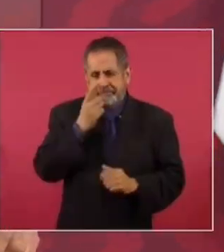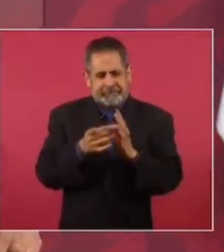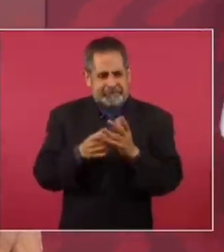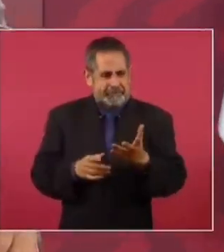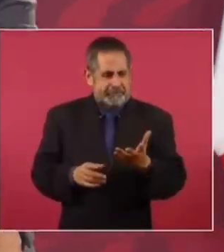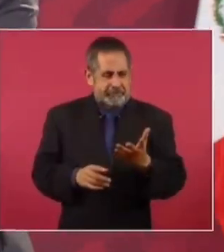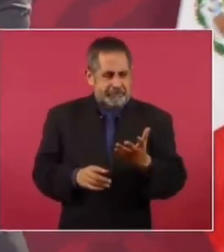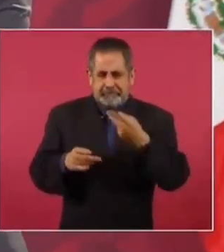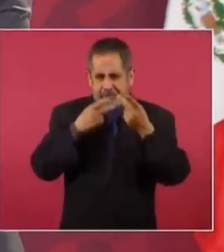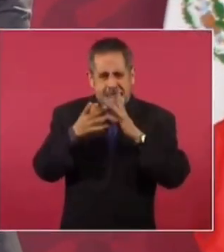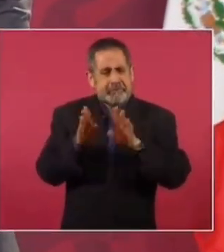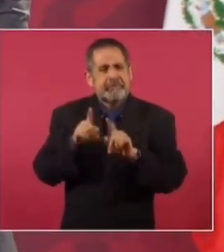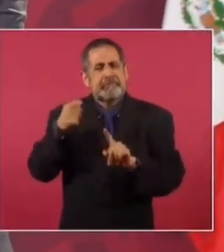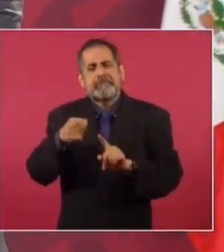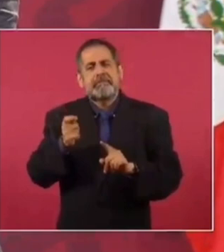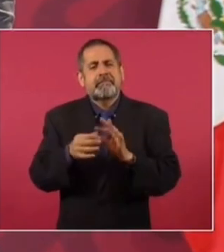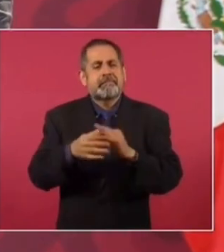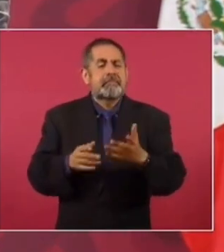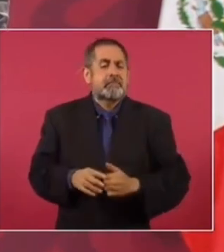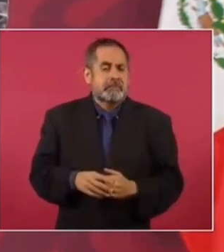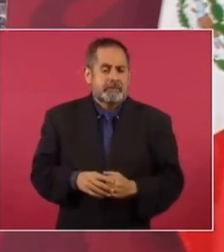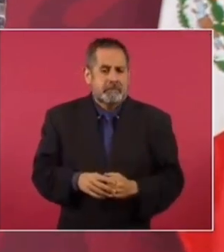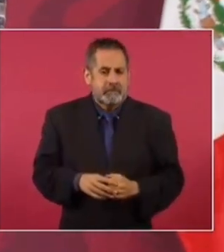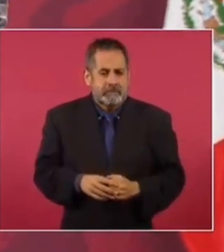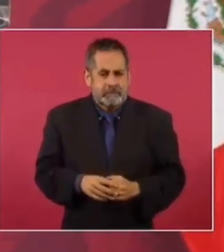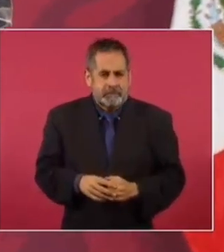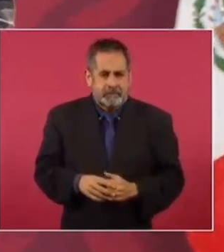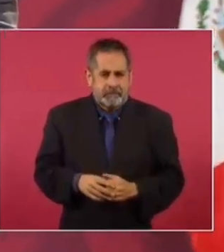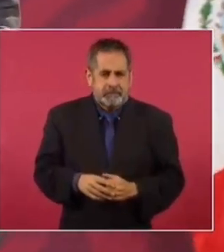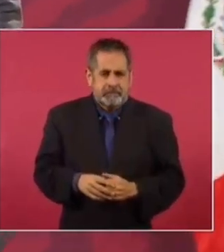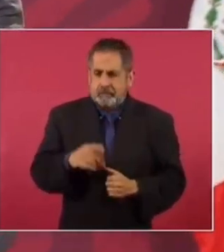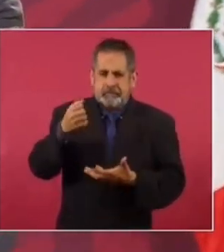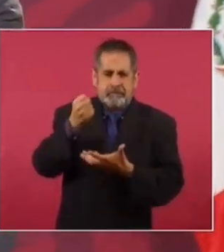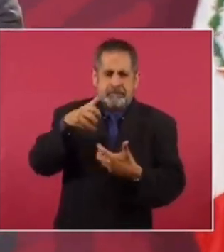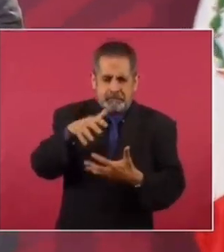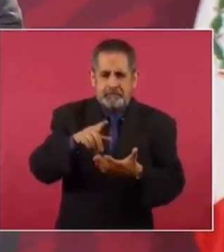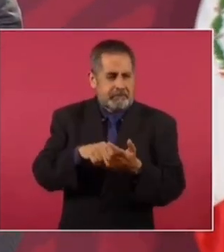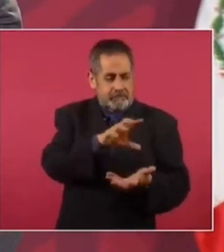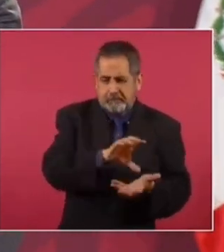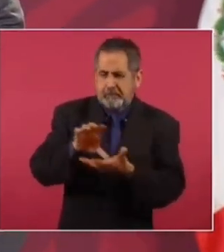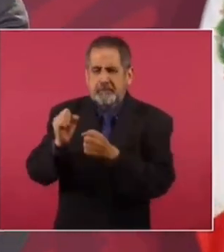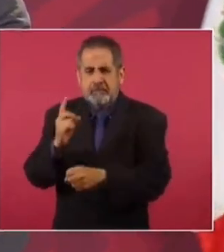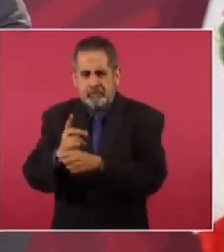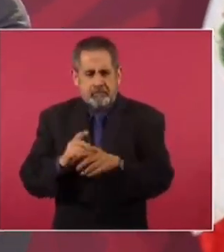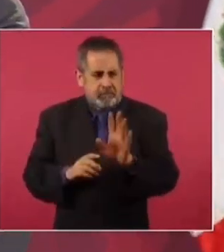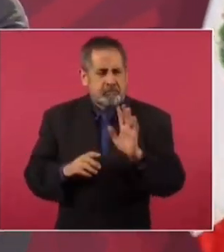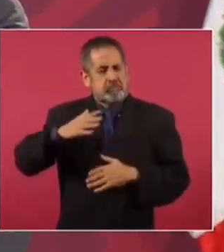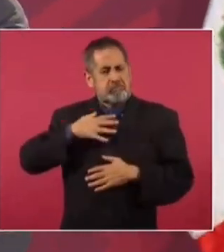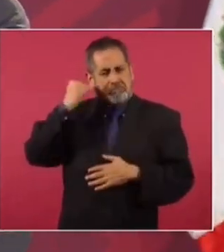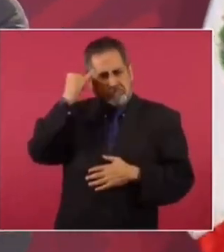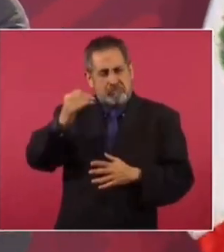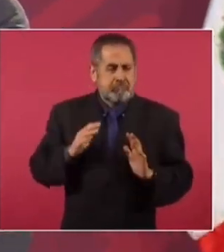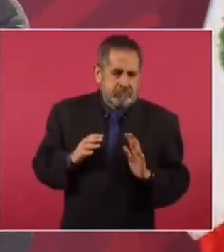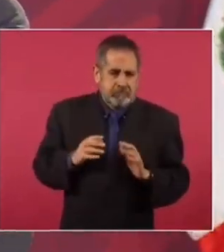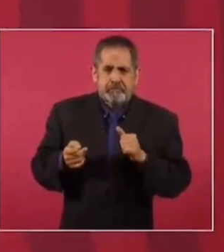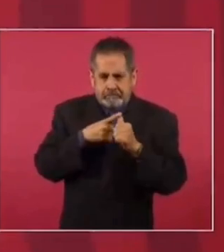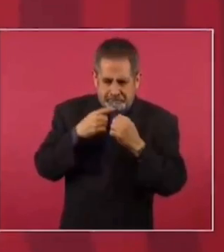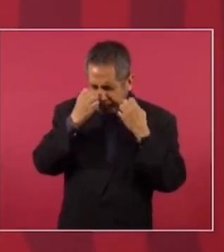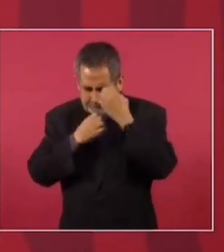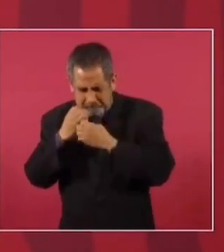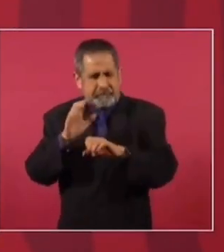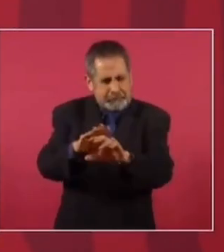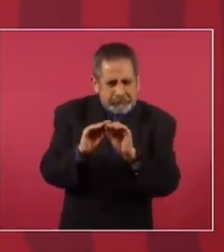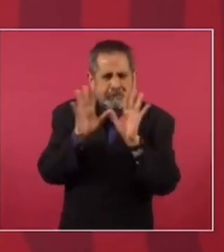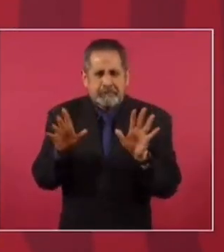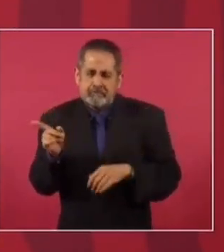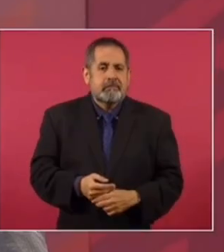Y se hablaba de destinar esos recursos a la seguridad pública. Yo incluso planteé que después de una revisión a fondo,